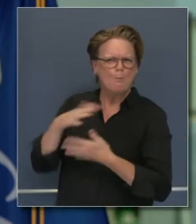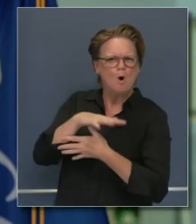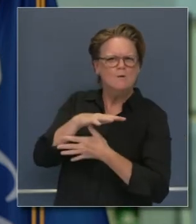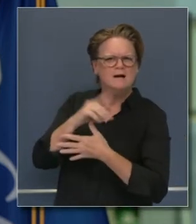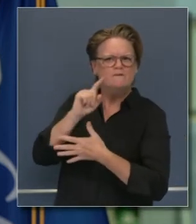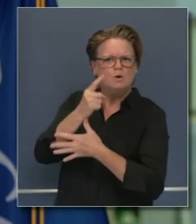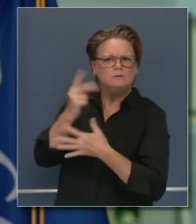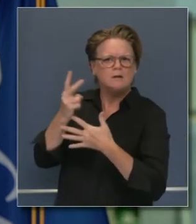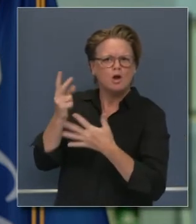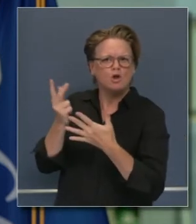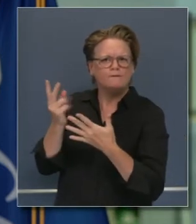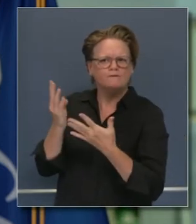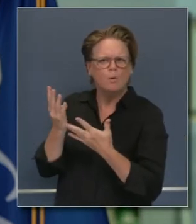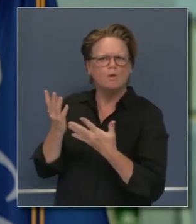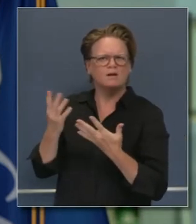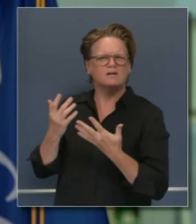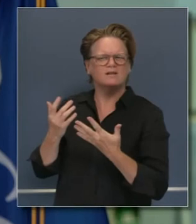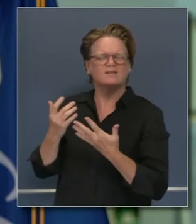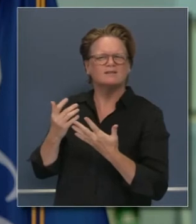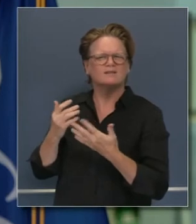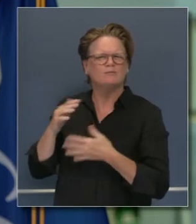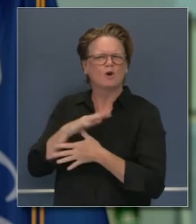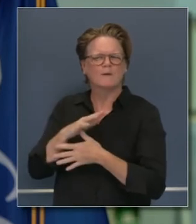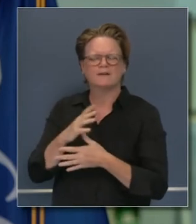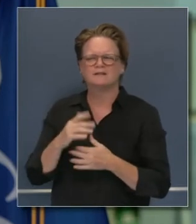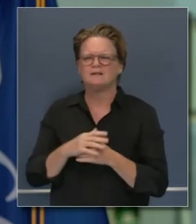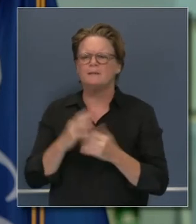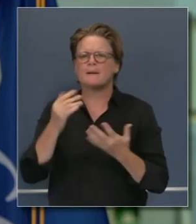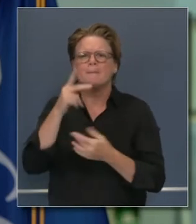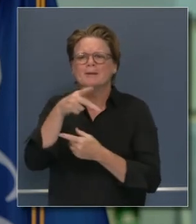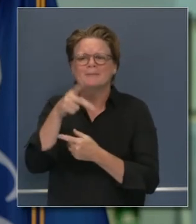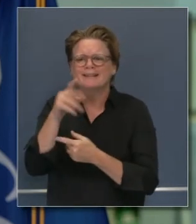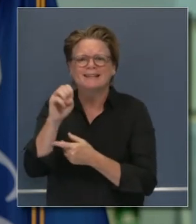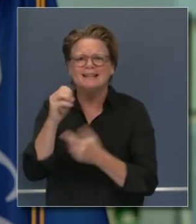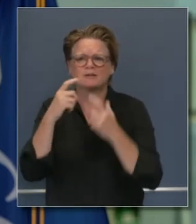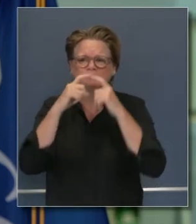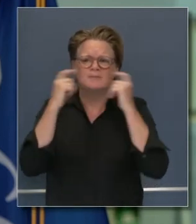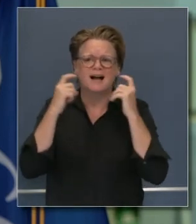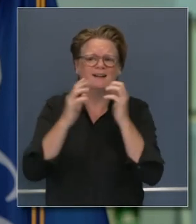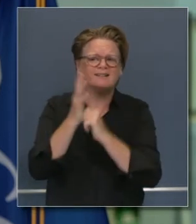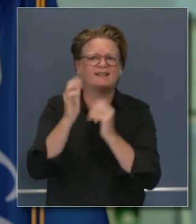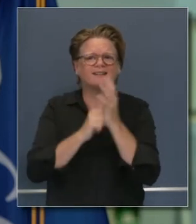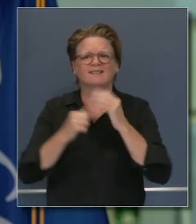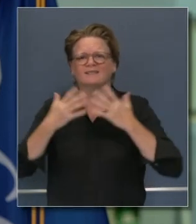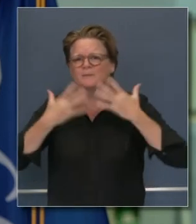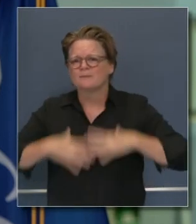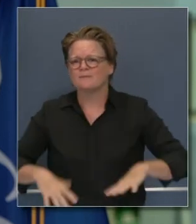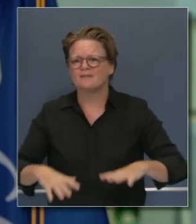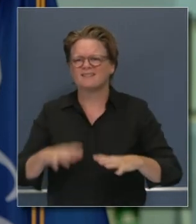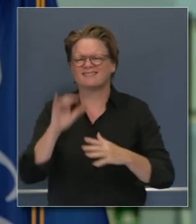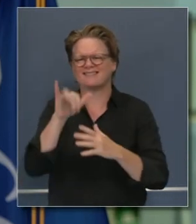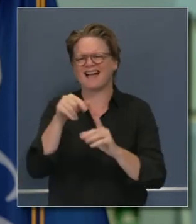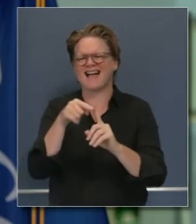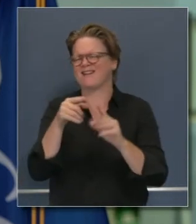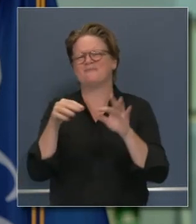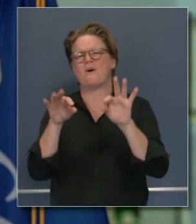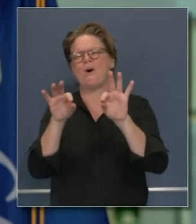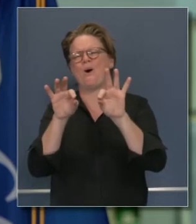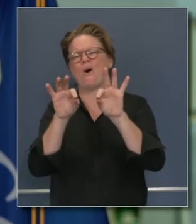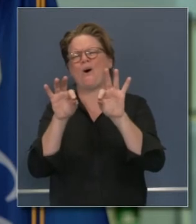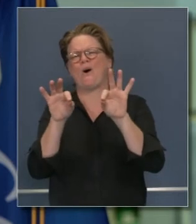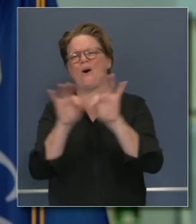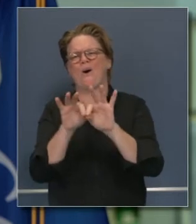opciones son varias las propuestas de ley solamente en equipo de protección individual es algo más amplio lo que está disponible